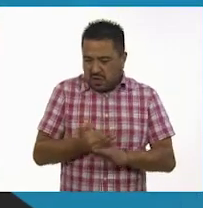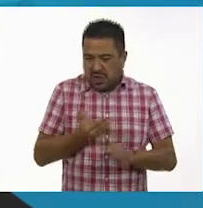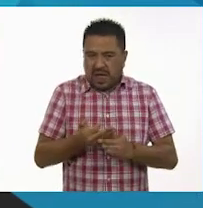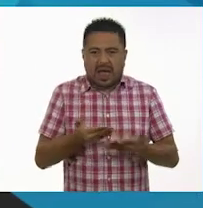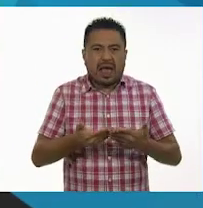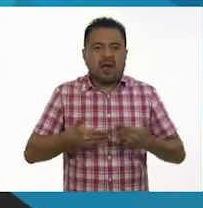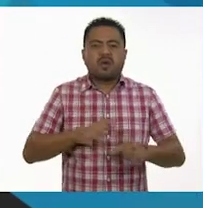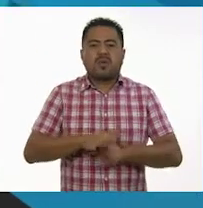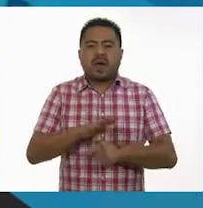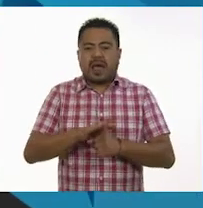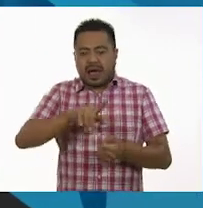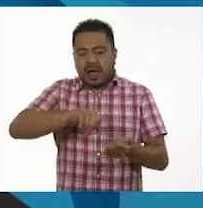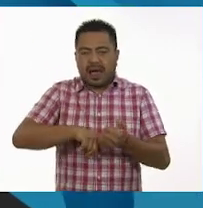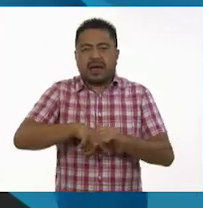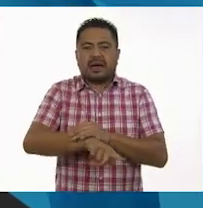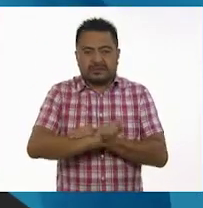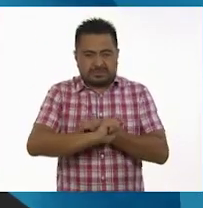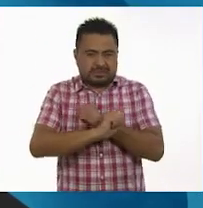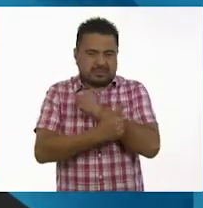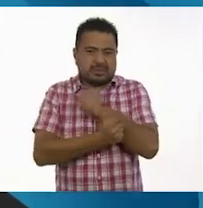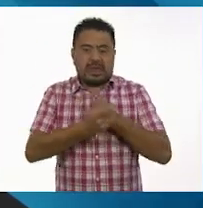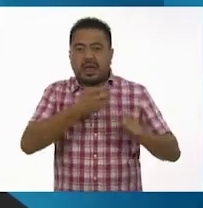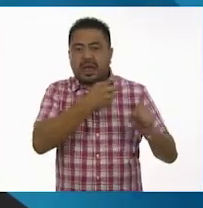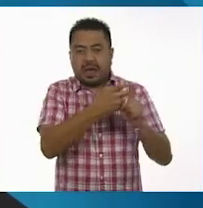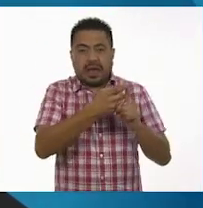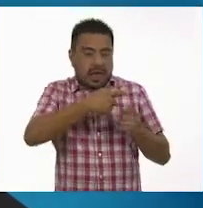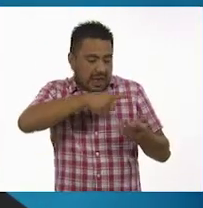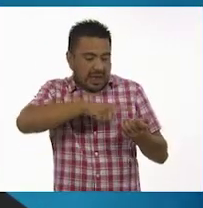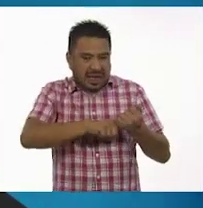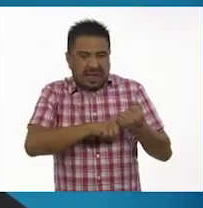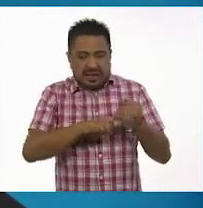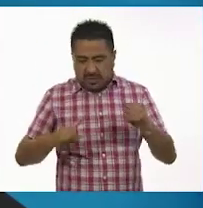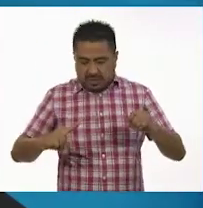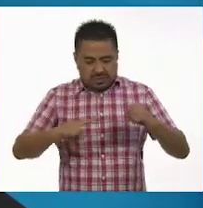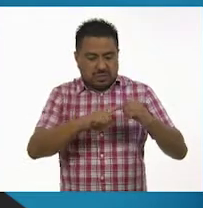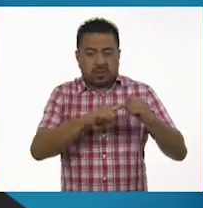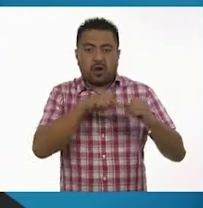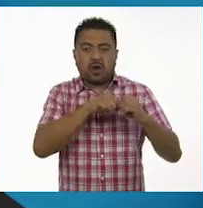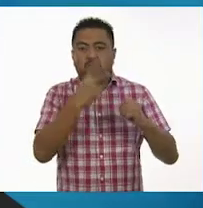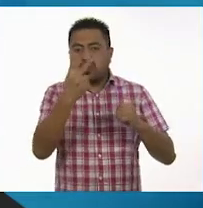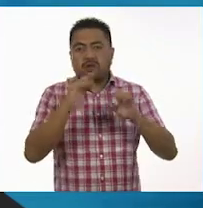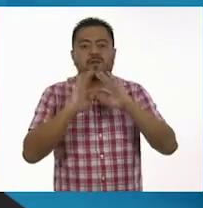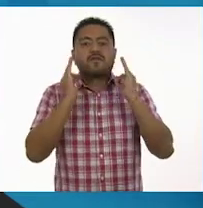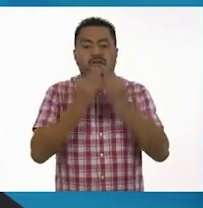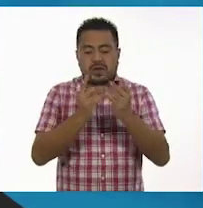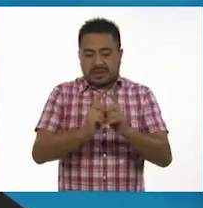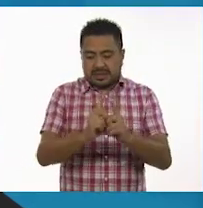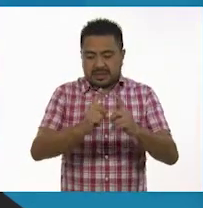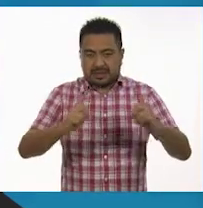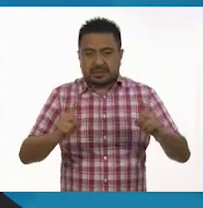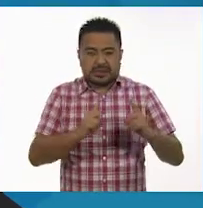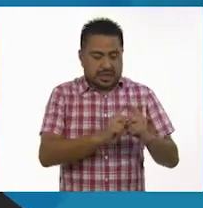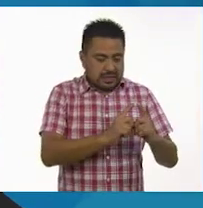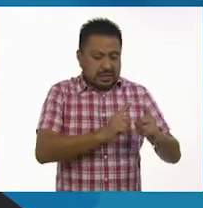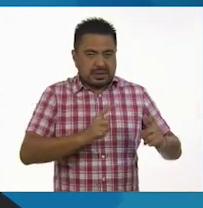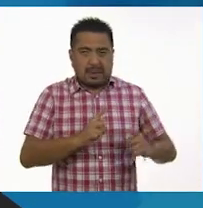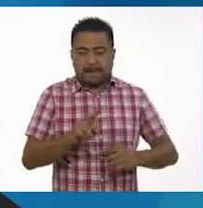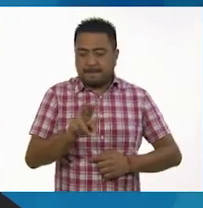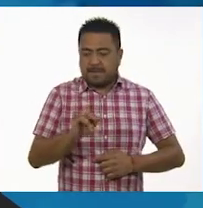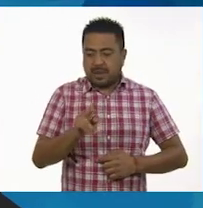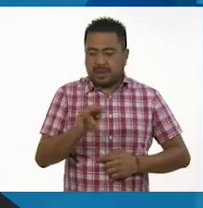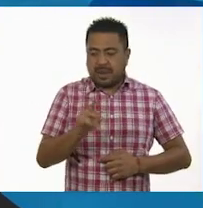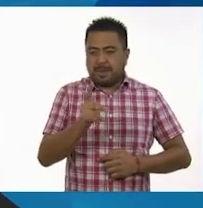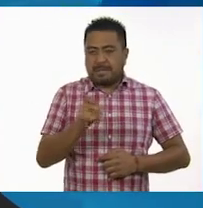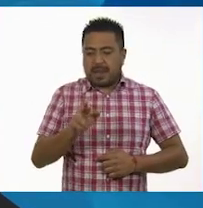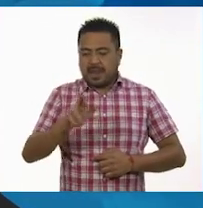es la interna. En la fecundación interna pueden haber dos modalidades de desarrollo, vivípara